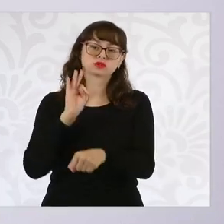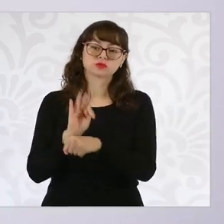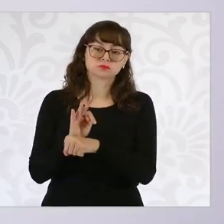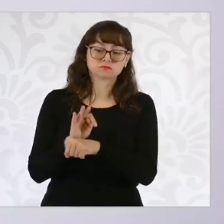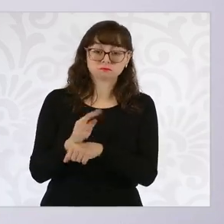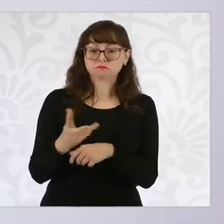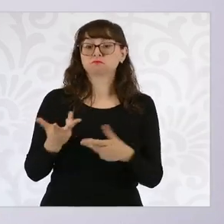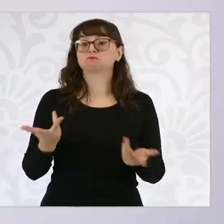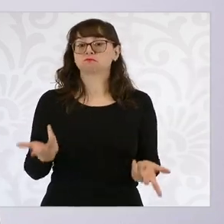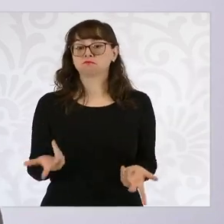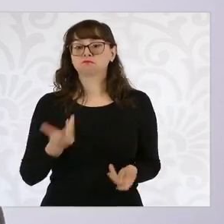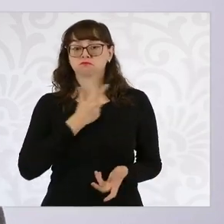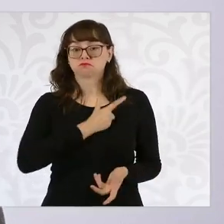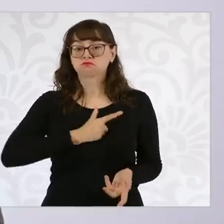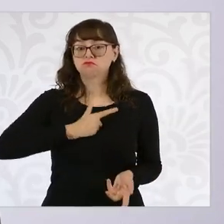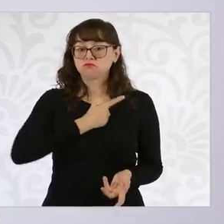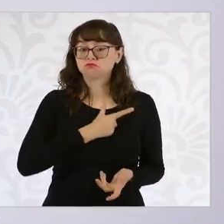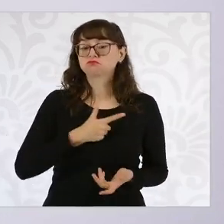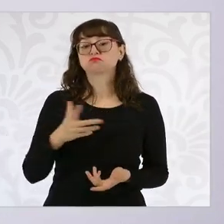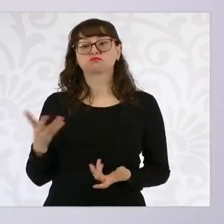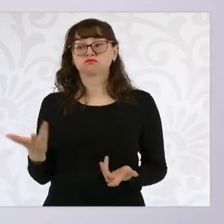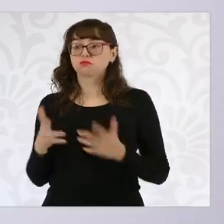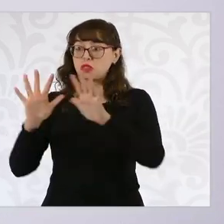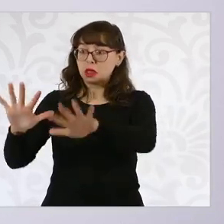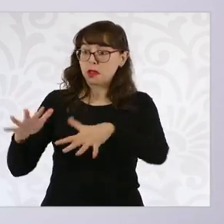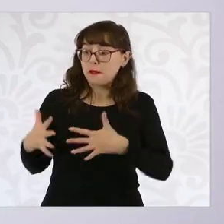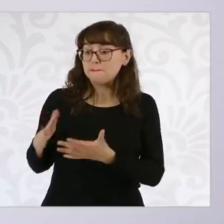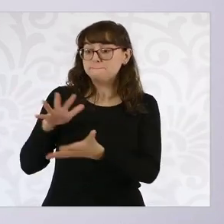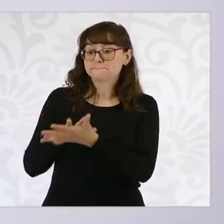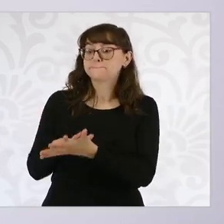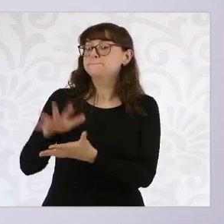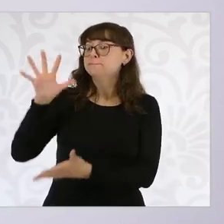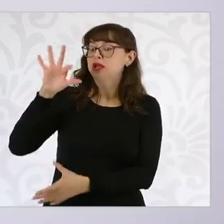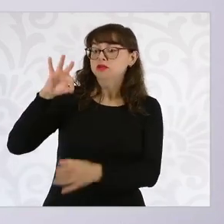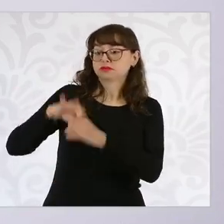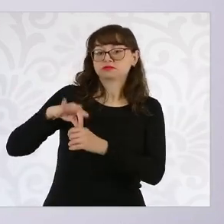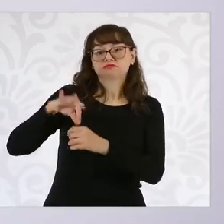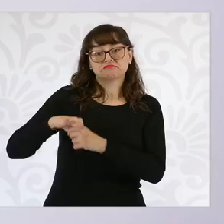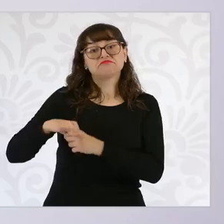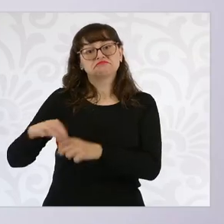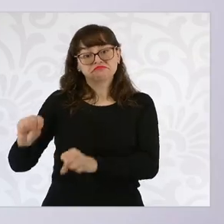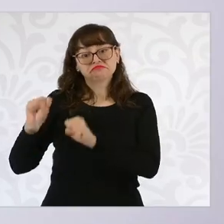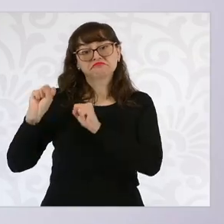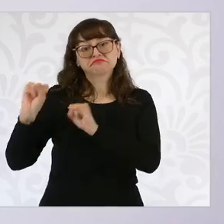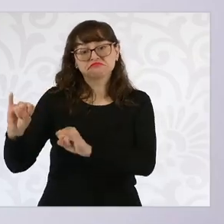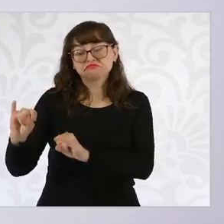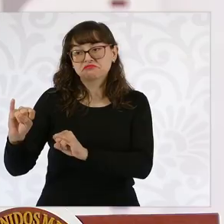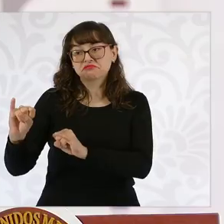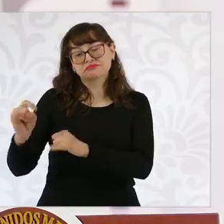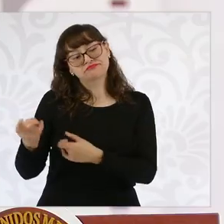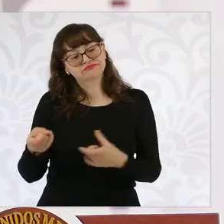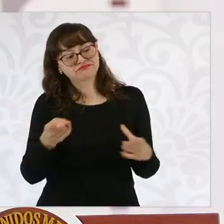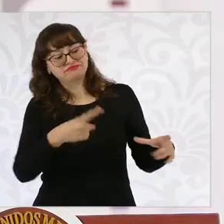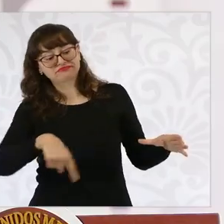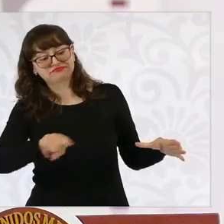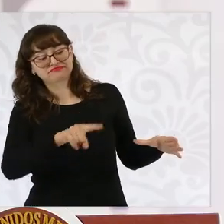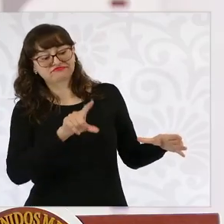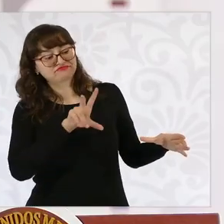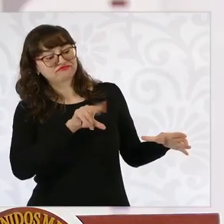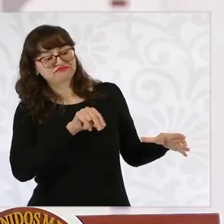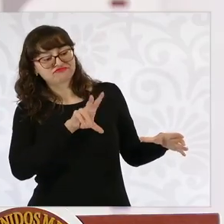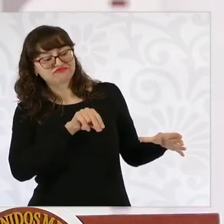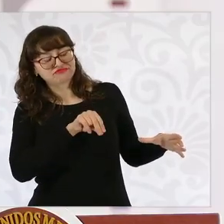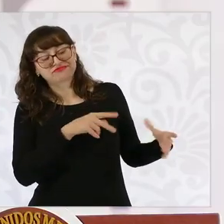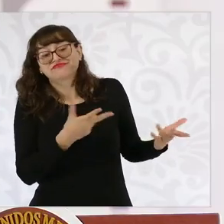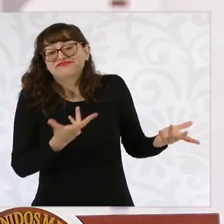gusto que haya una mayoría, pero nos gustaría que hubiera un consenso general, porque en un discurso se